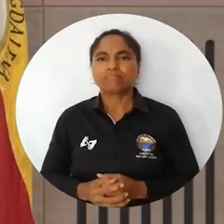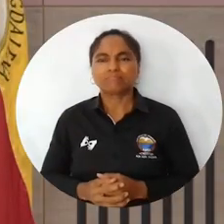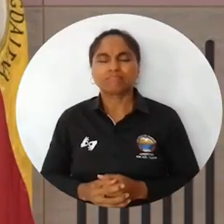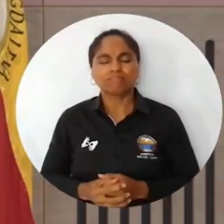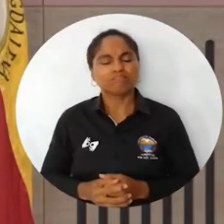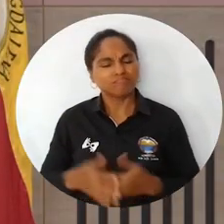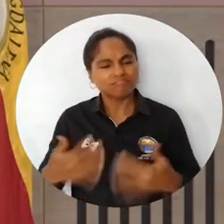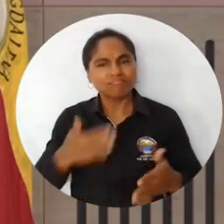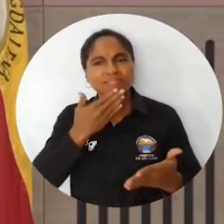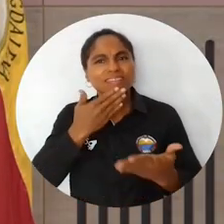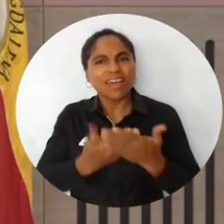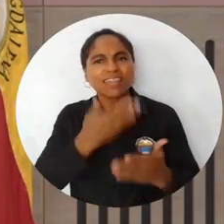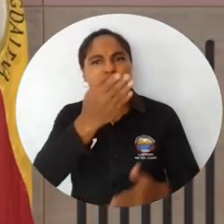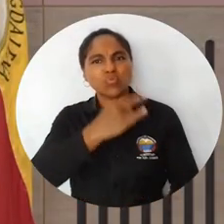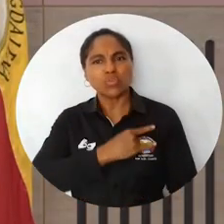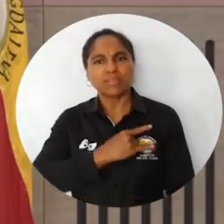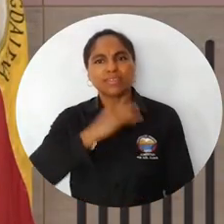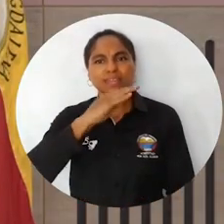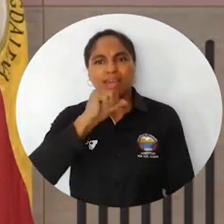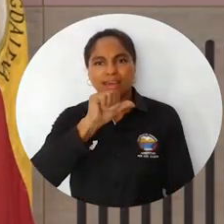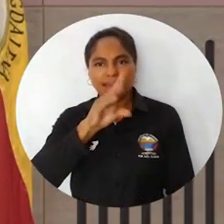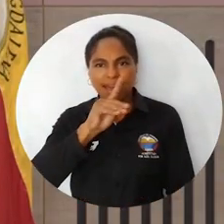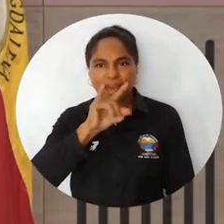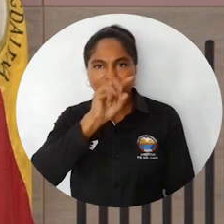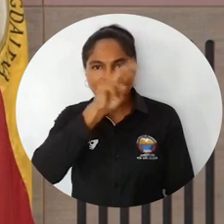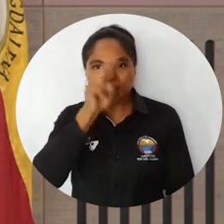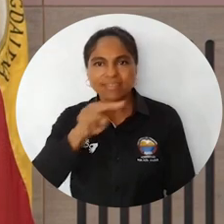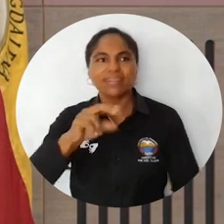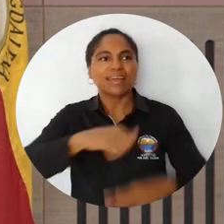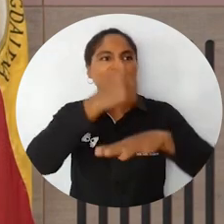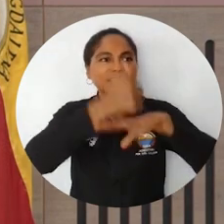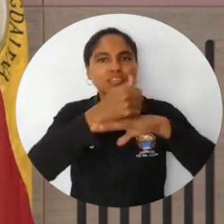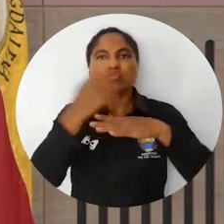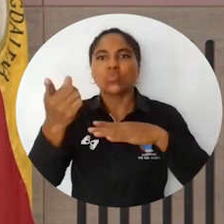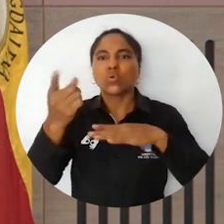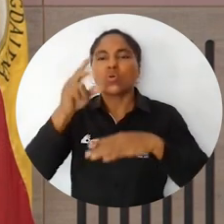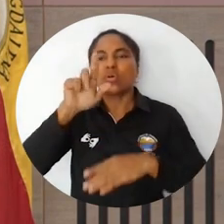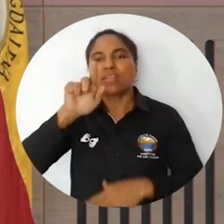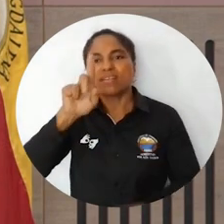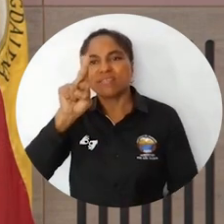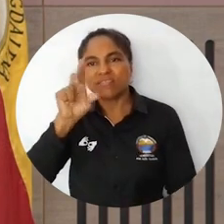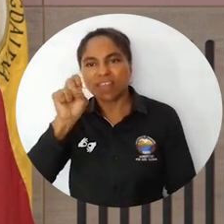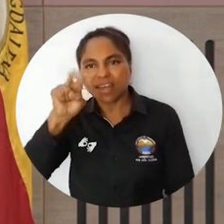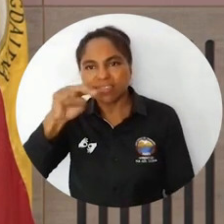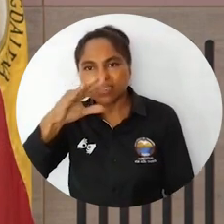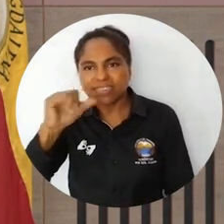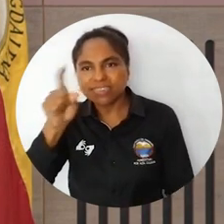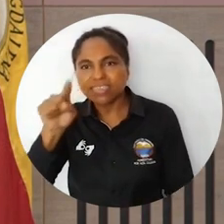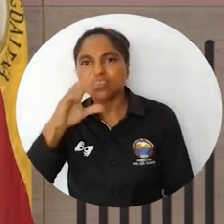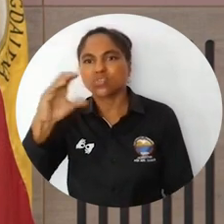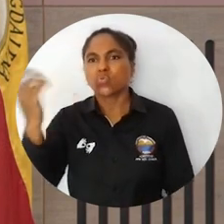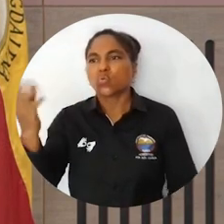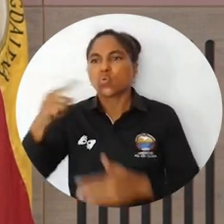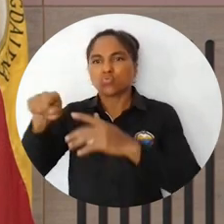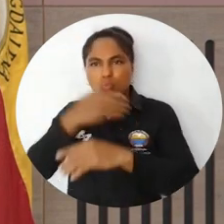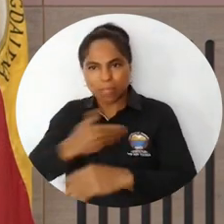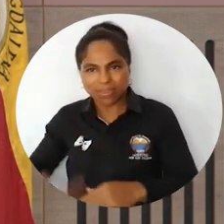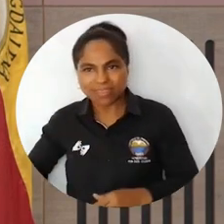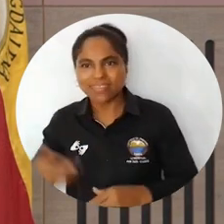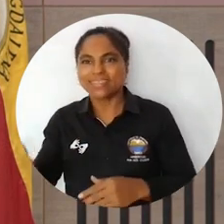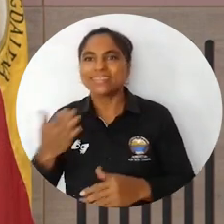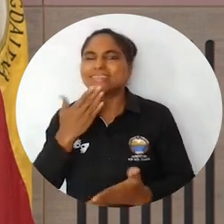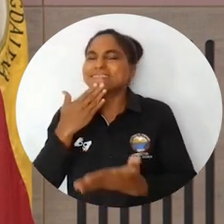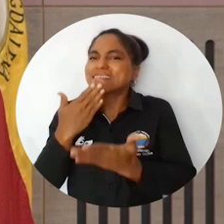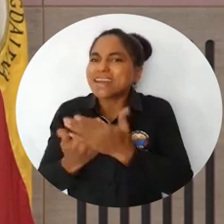honrados, queremos agradecer a la Universidad de Cádiz y a su doctor, al doctor Francisco, al coordinador del CEIMAR, a las demás instituciones, porque de